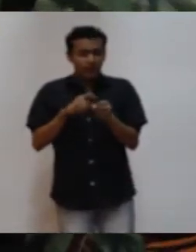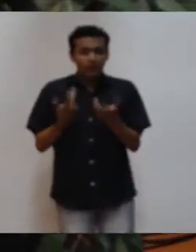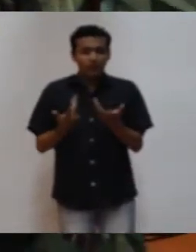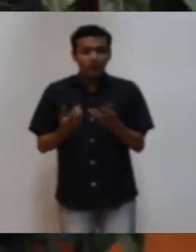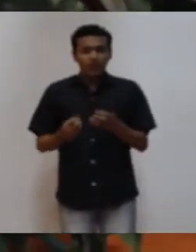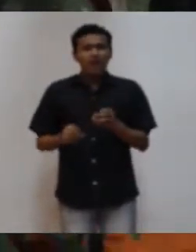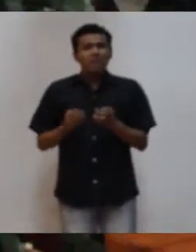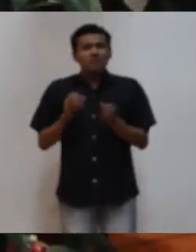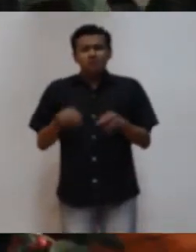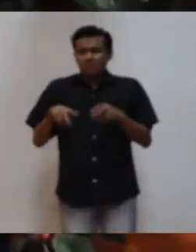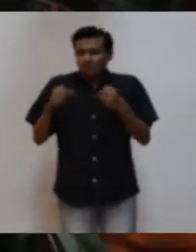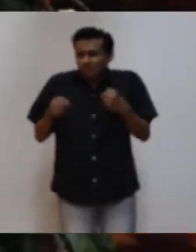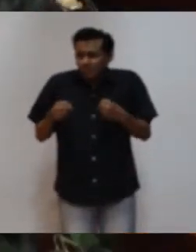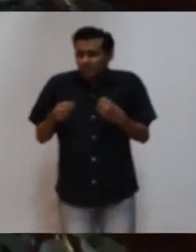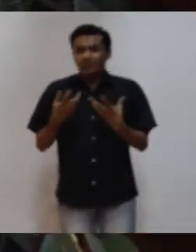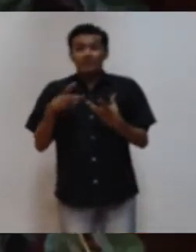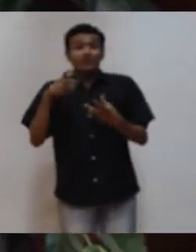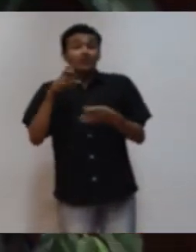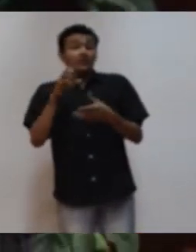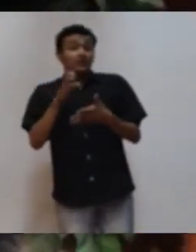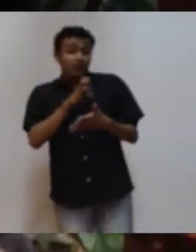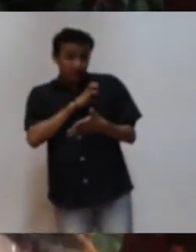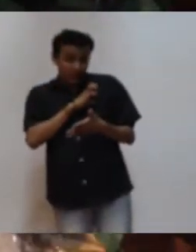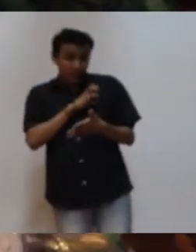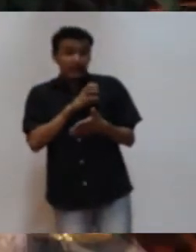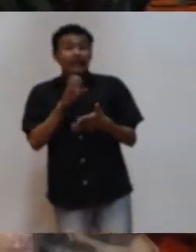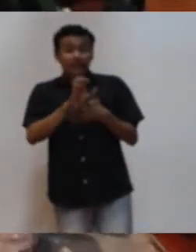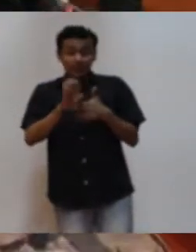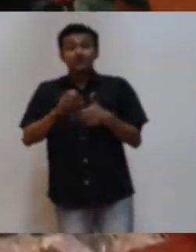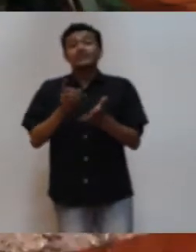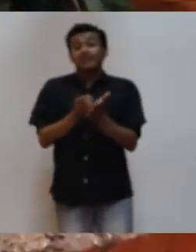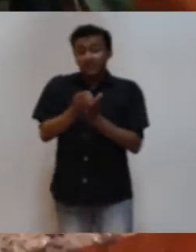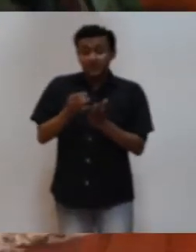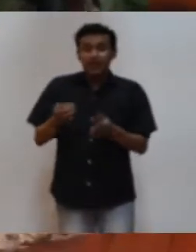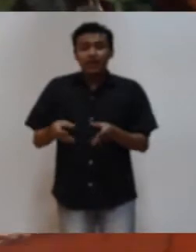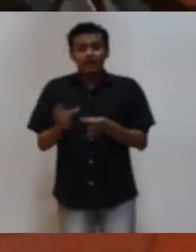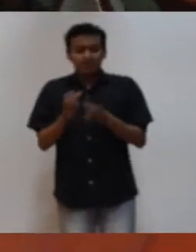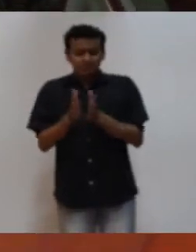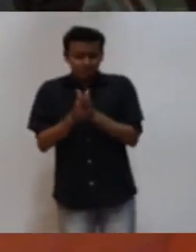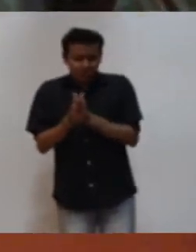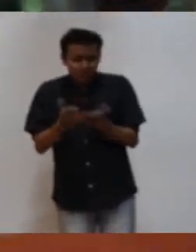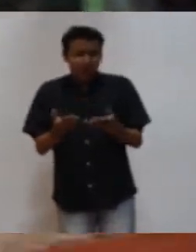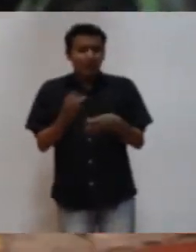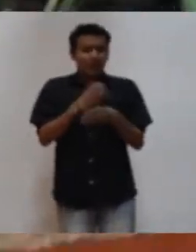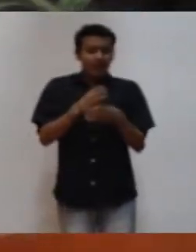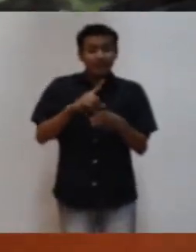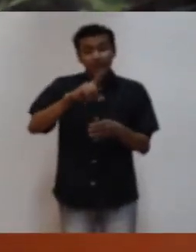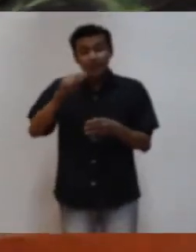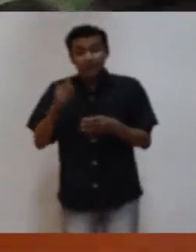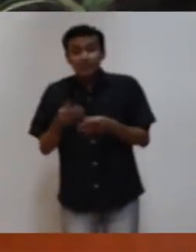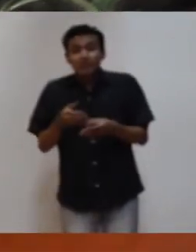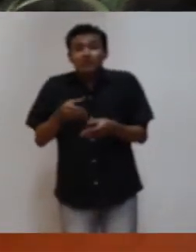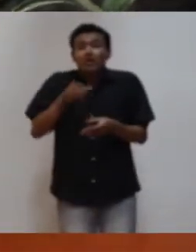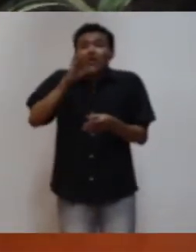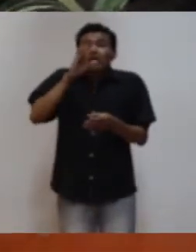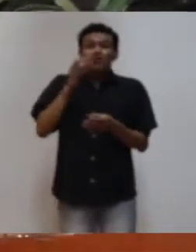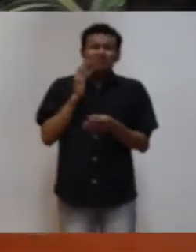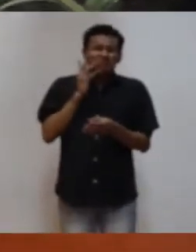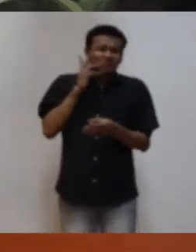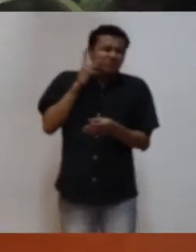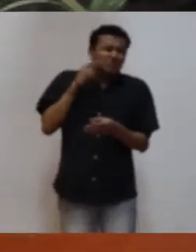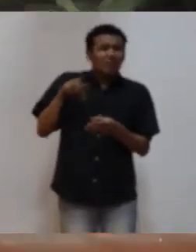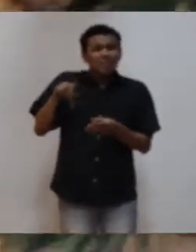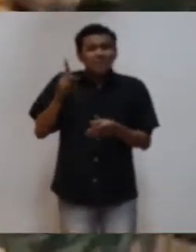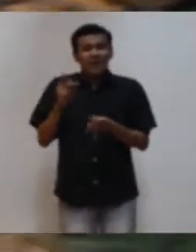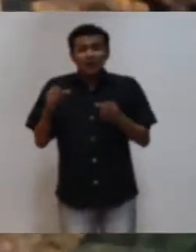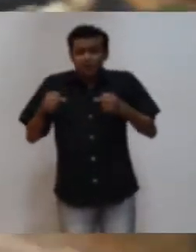se sobresaltaban. Él decide probar los frutos y prepara una infusión. Al probarla, se encuentra con